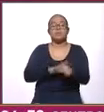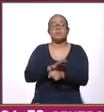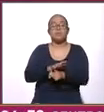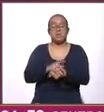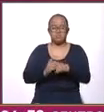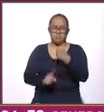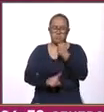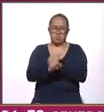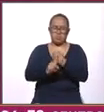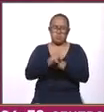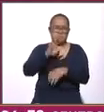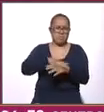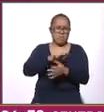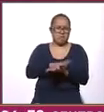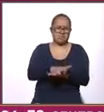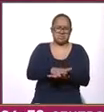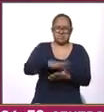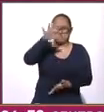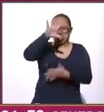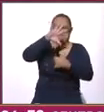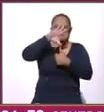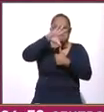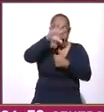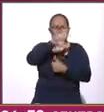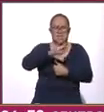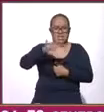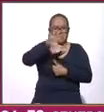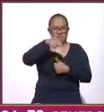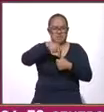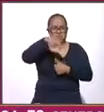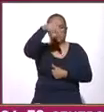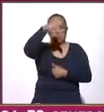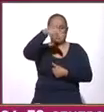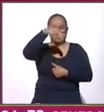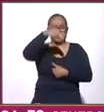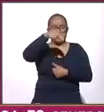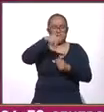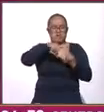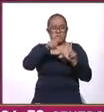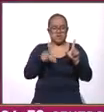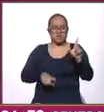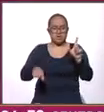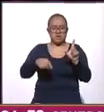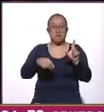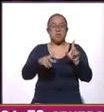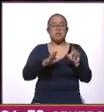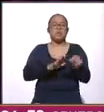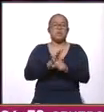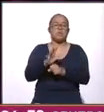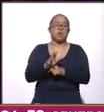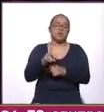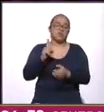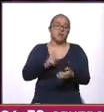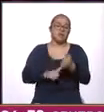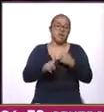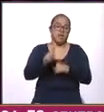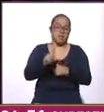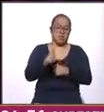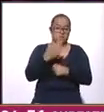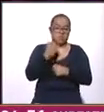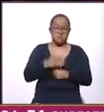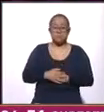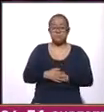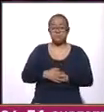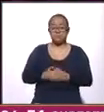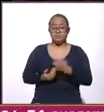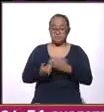problemas más grandes que tenemos en el norte del país, que es la disponibilidad hídrica. El estreno mundial ocurrió en junio